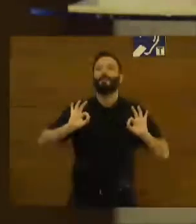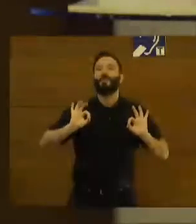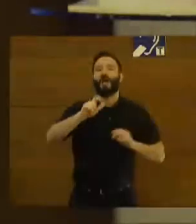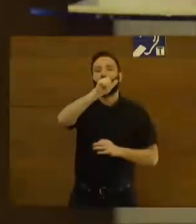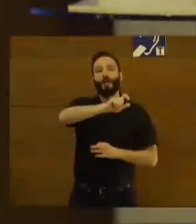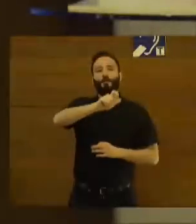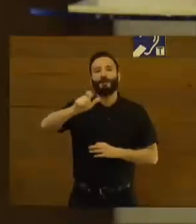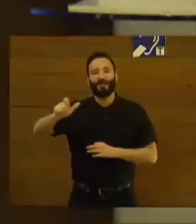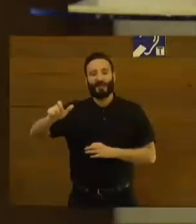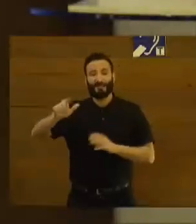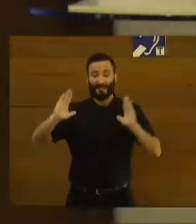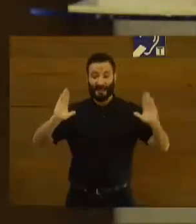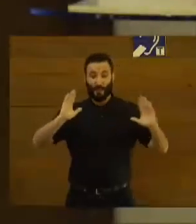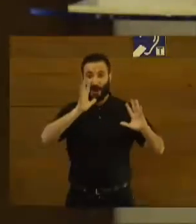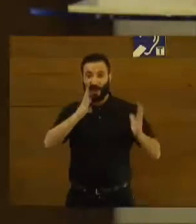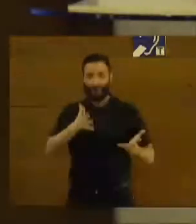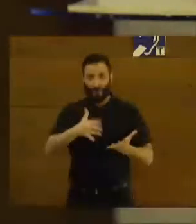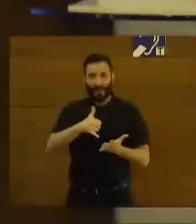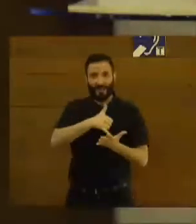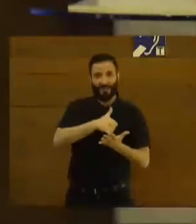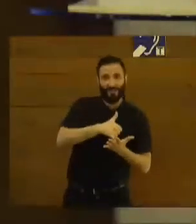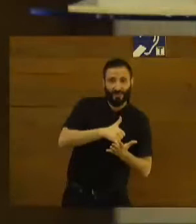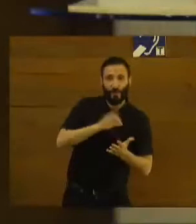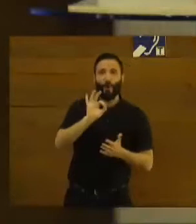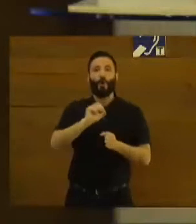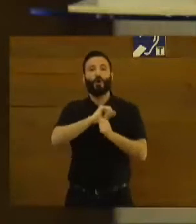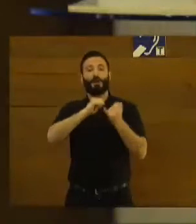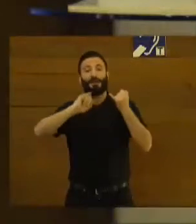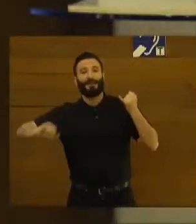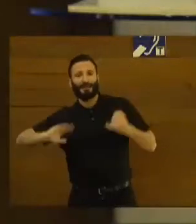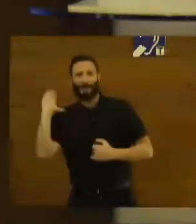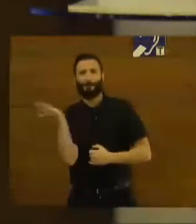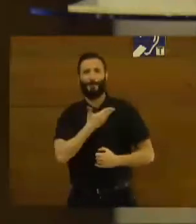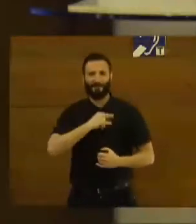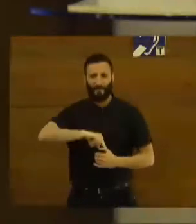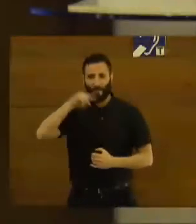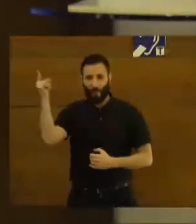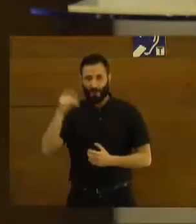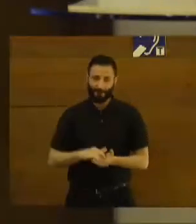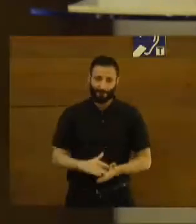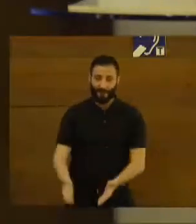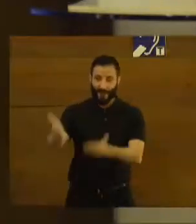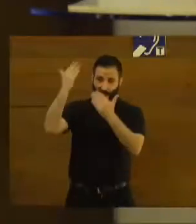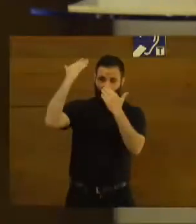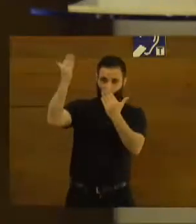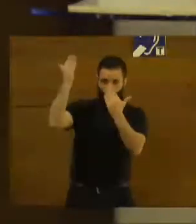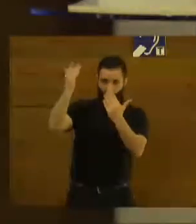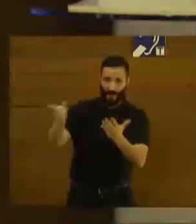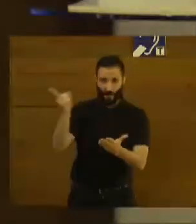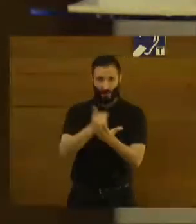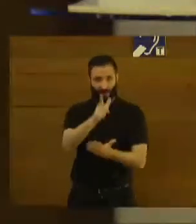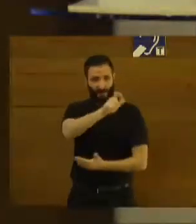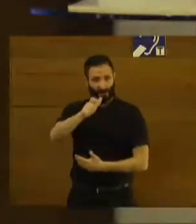afrontan con mayor crudeza los efectos de la crisis. Enhorabuena una vez más a los